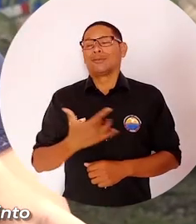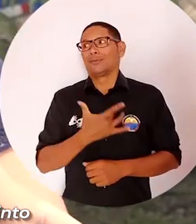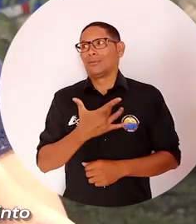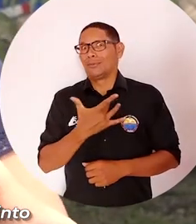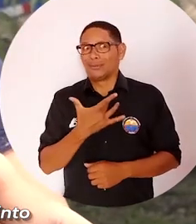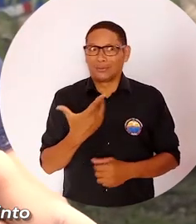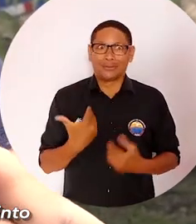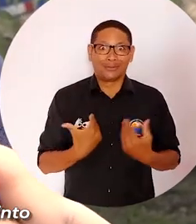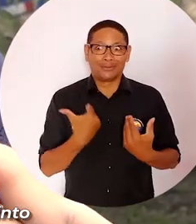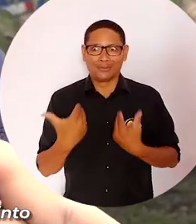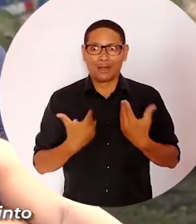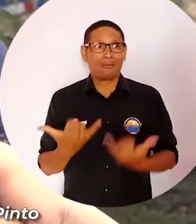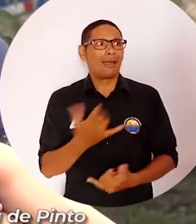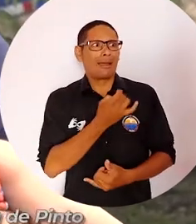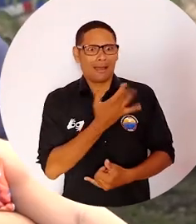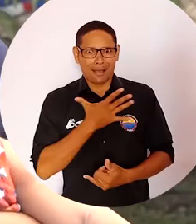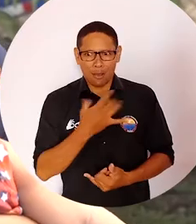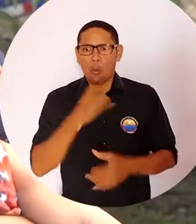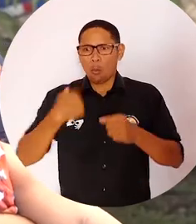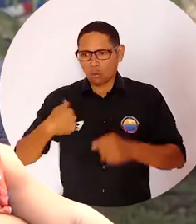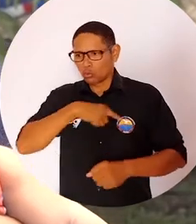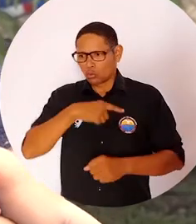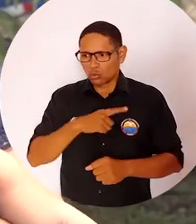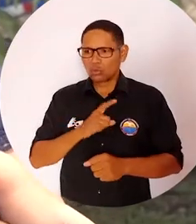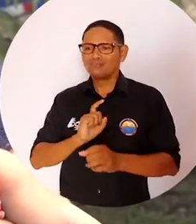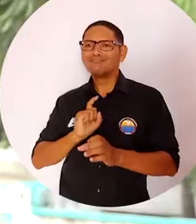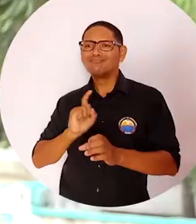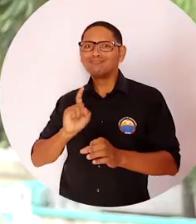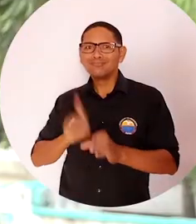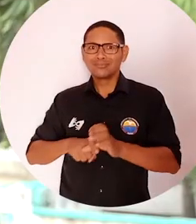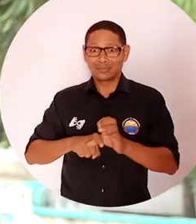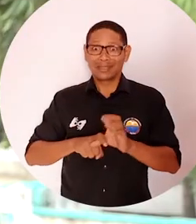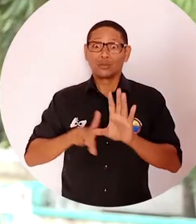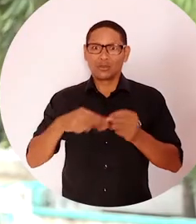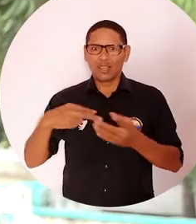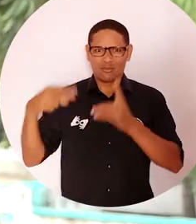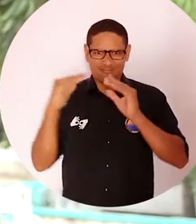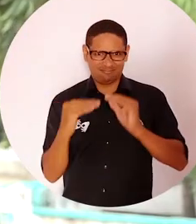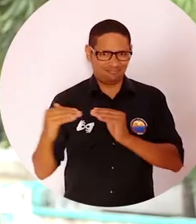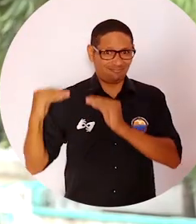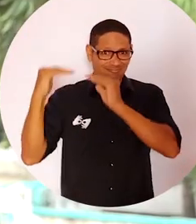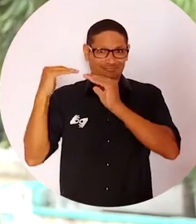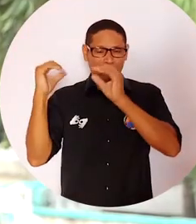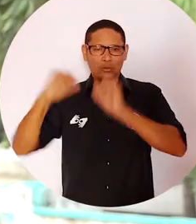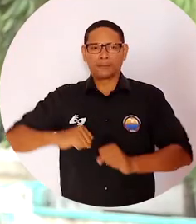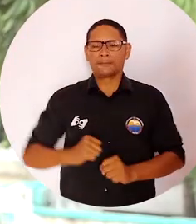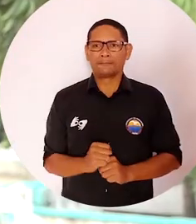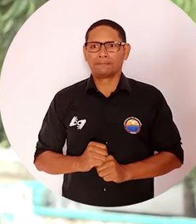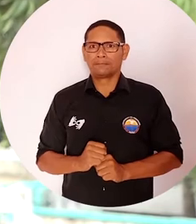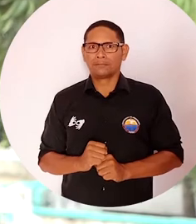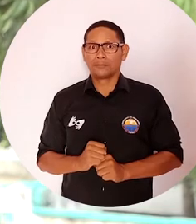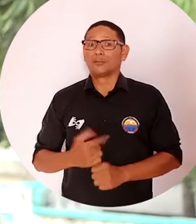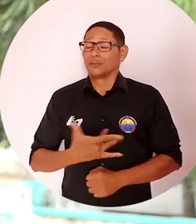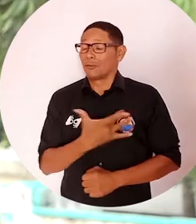que nos brinda de salir adelante con una educación superior. Realmente estoy muy contento de que la Universidad de Magdalena y